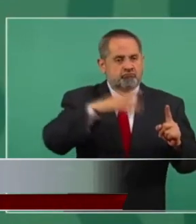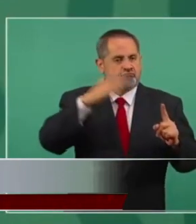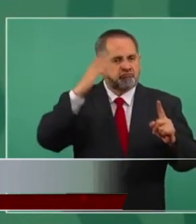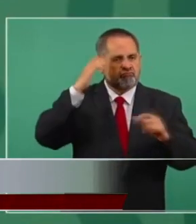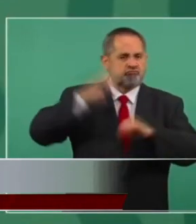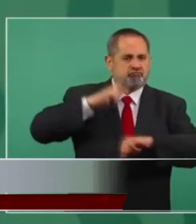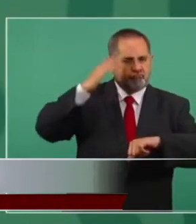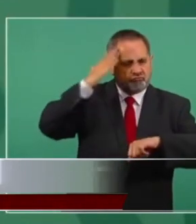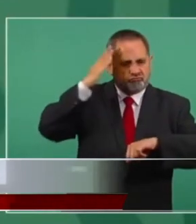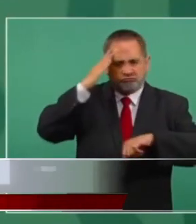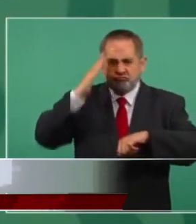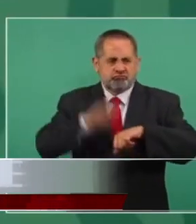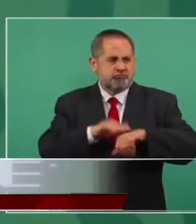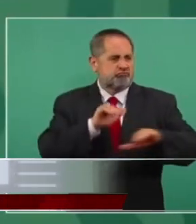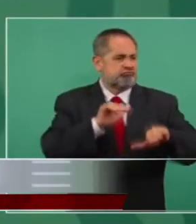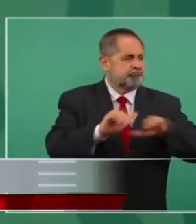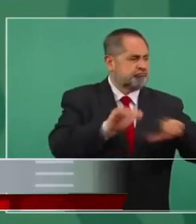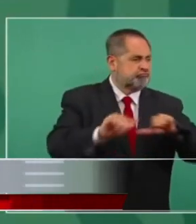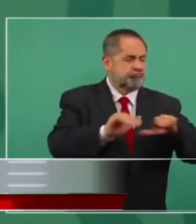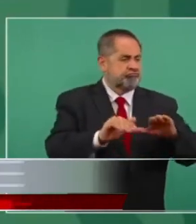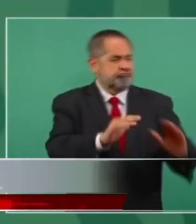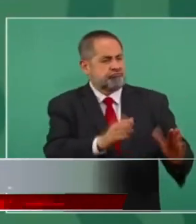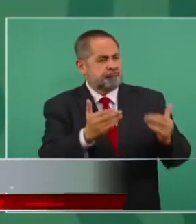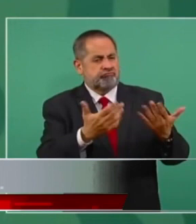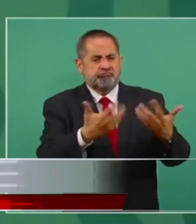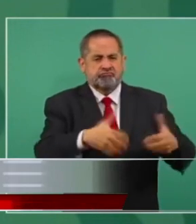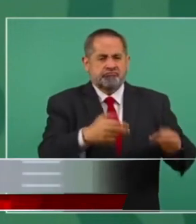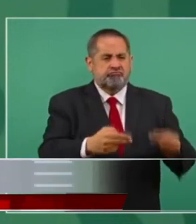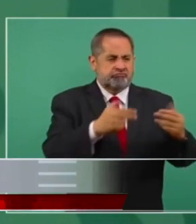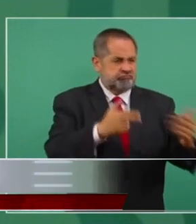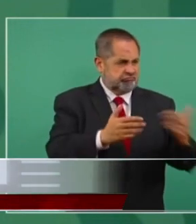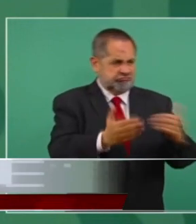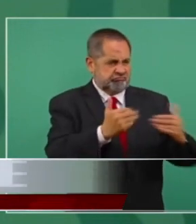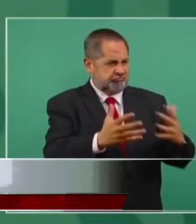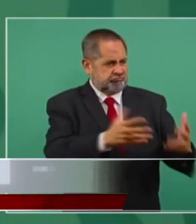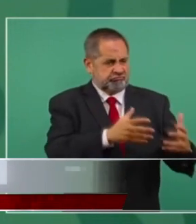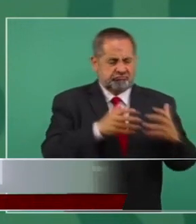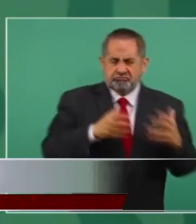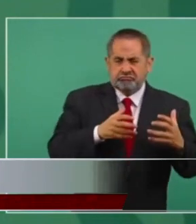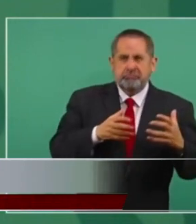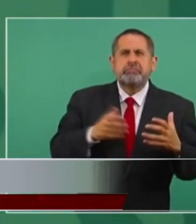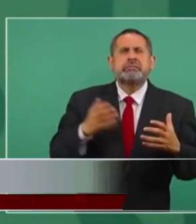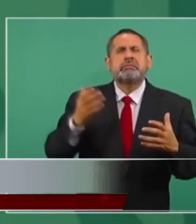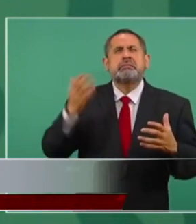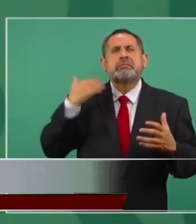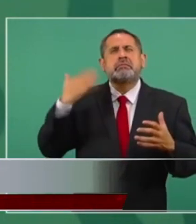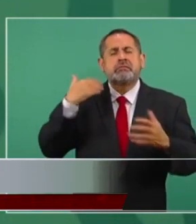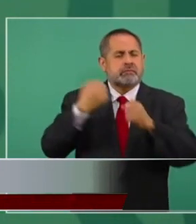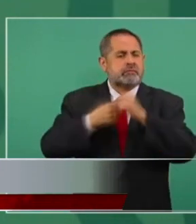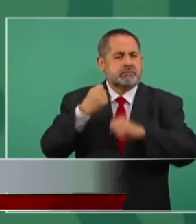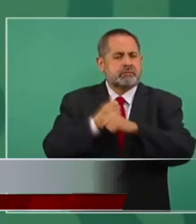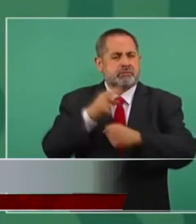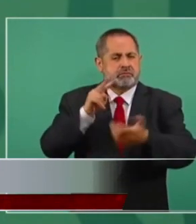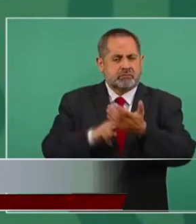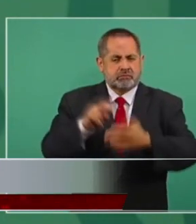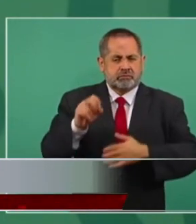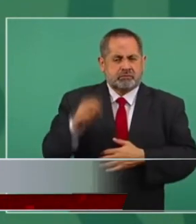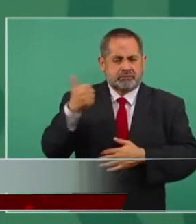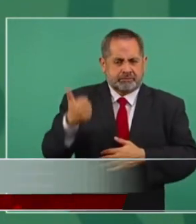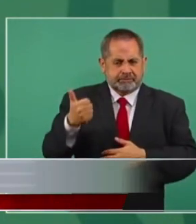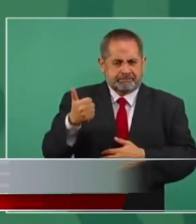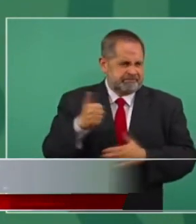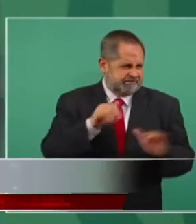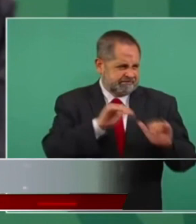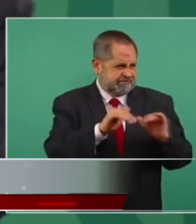a todo el sector empresarial en el 2006 para